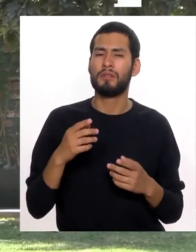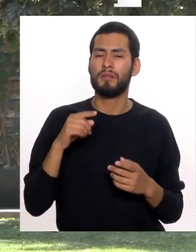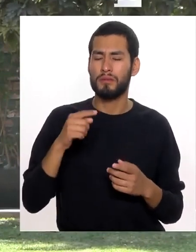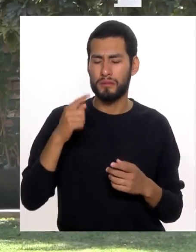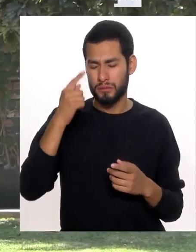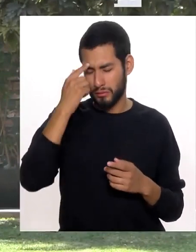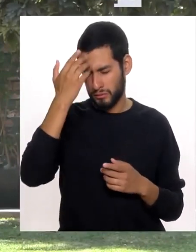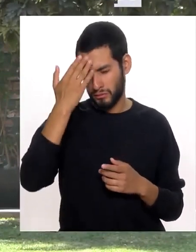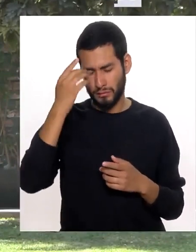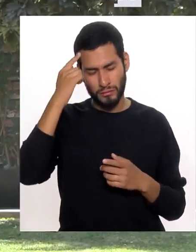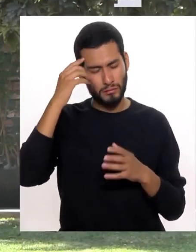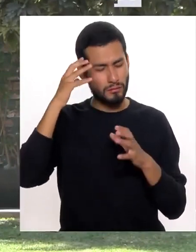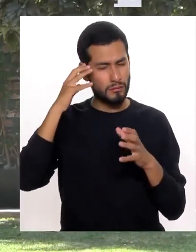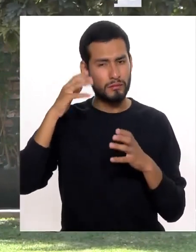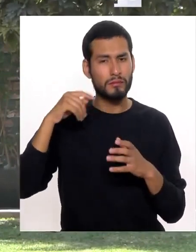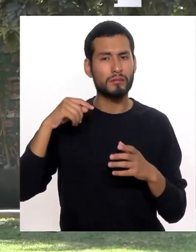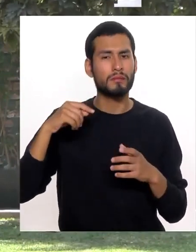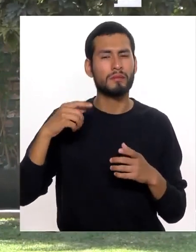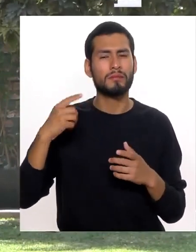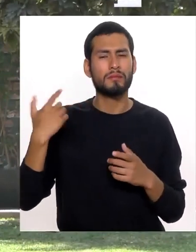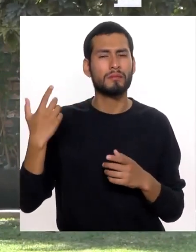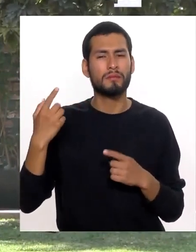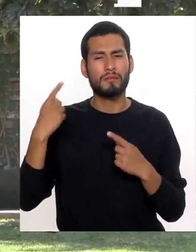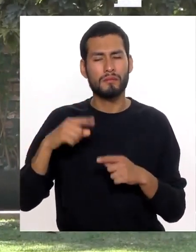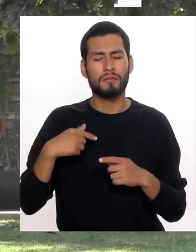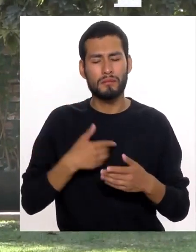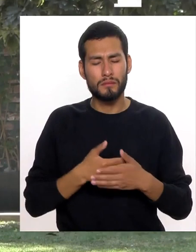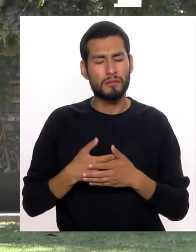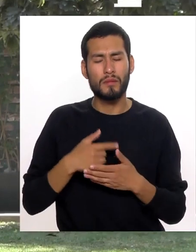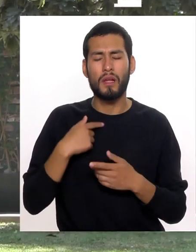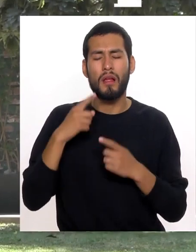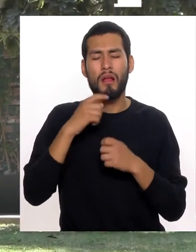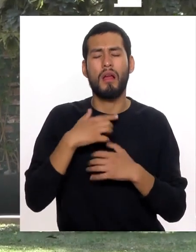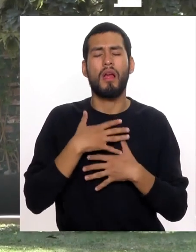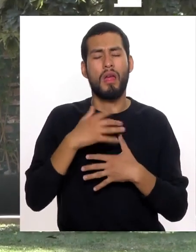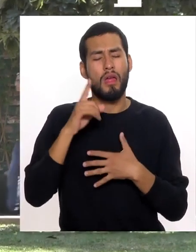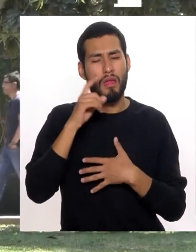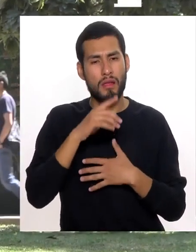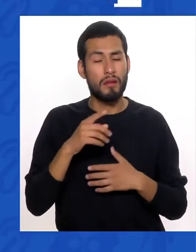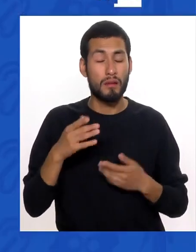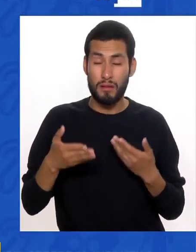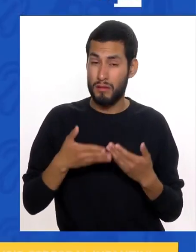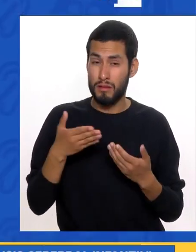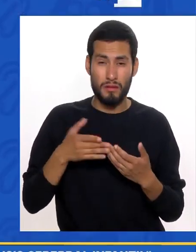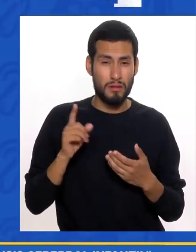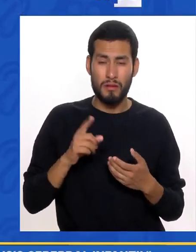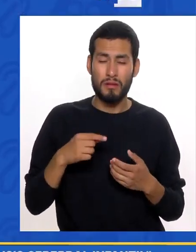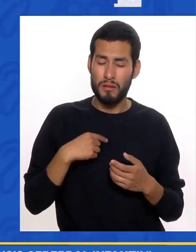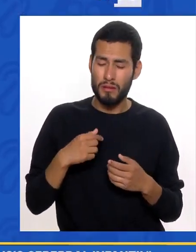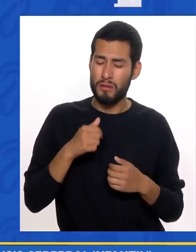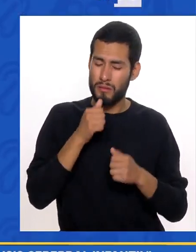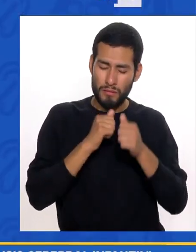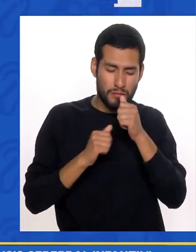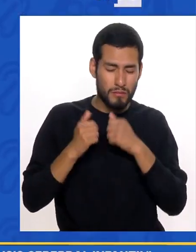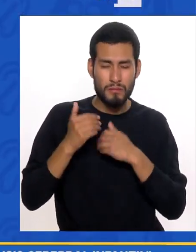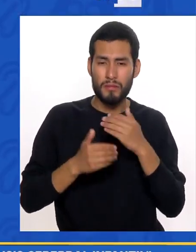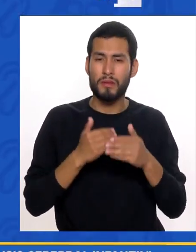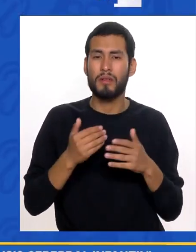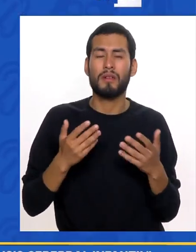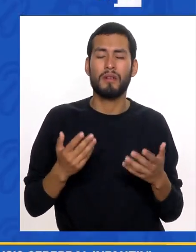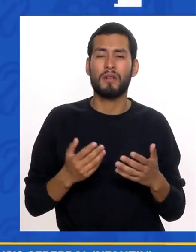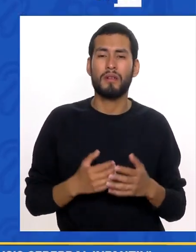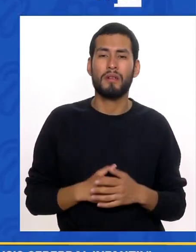secuela De parálisis cerebral Infantil Por asfixia Al momento de nacer No ha sido fácil Salir